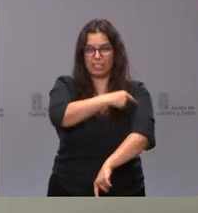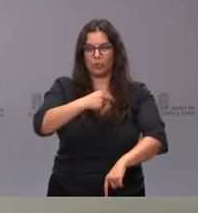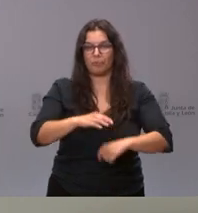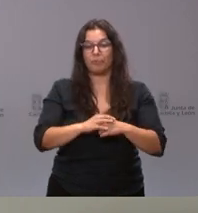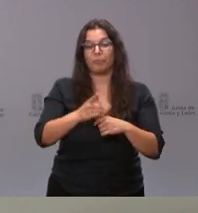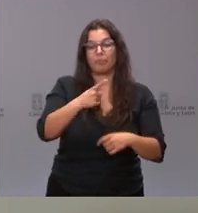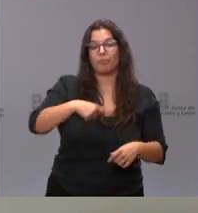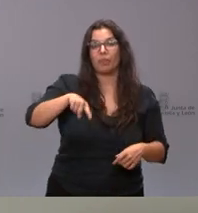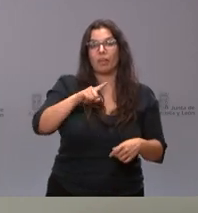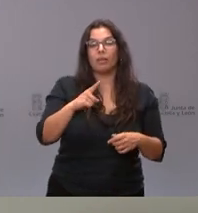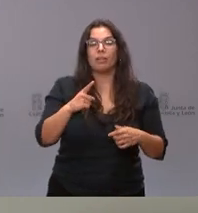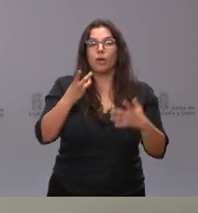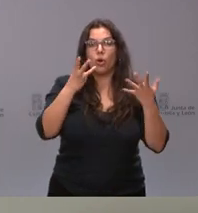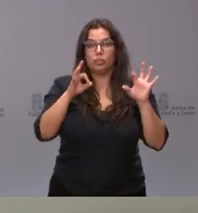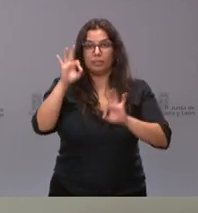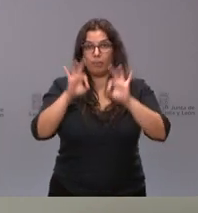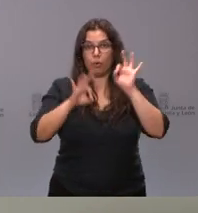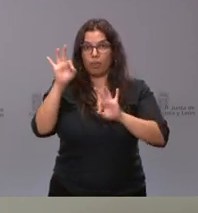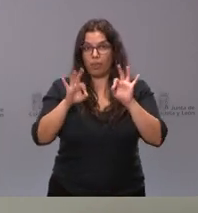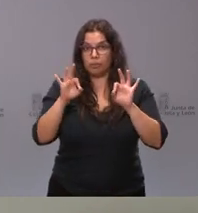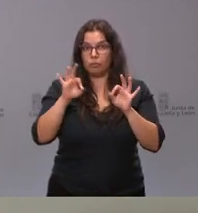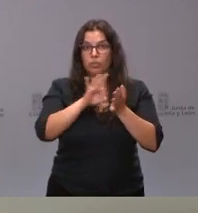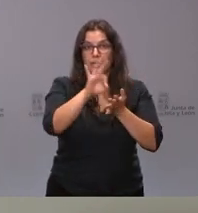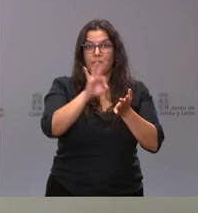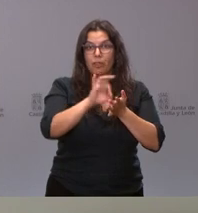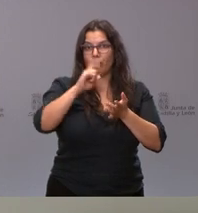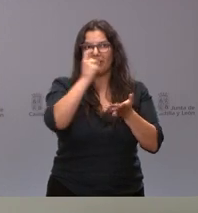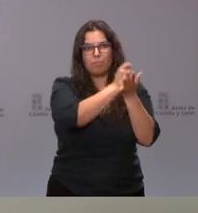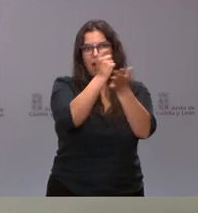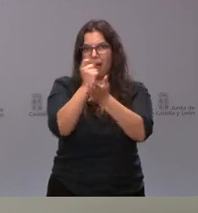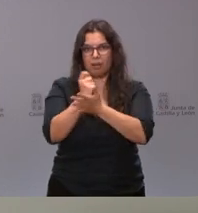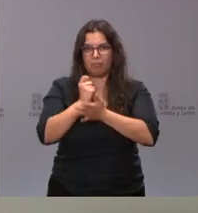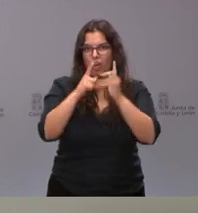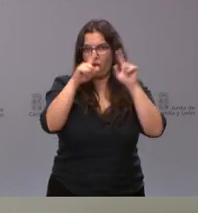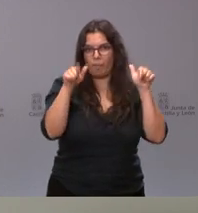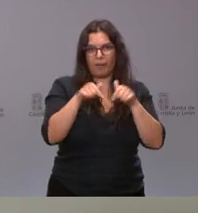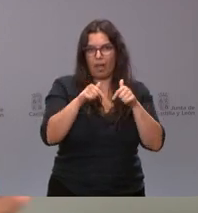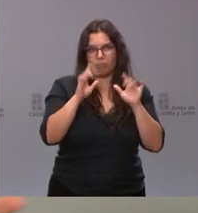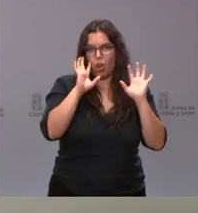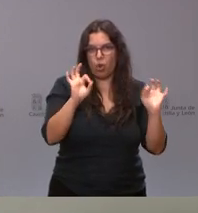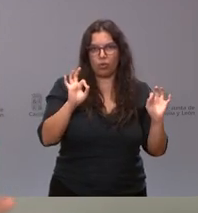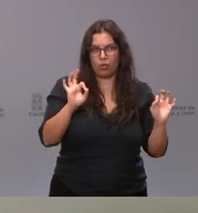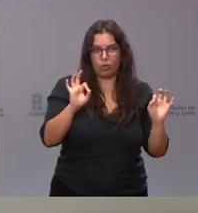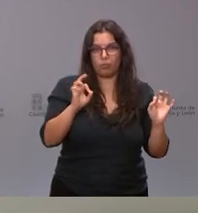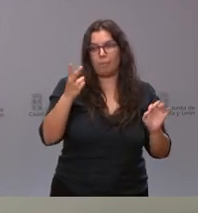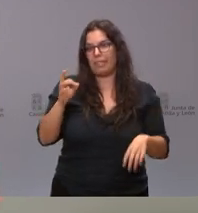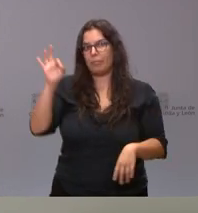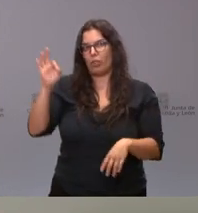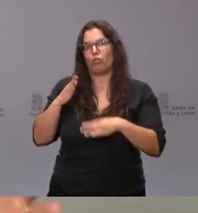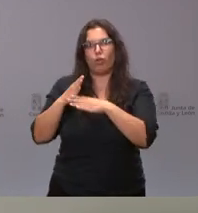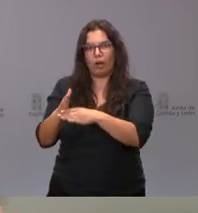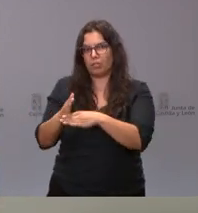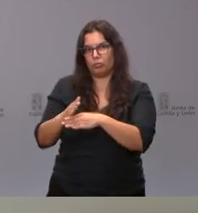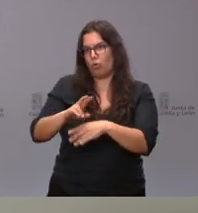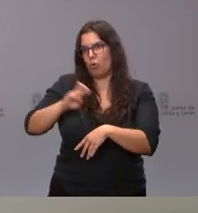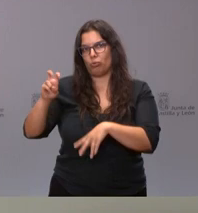80% del coste del servicio es fundamentalmente gasto de personal, como es natural, y solo el 20% se debe a